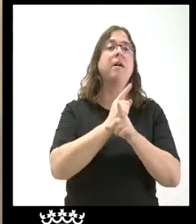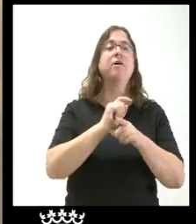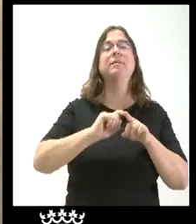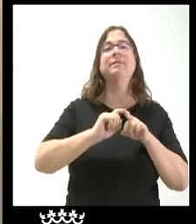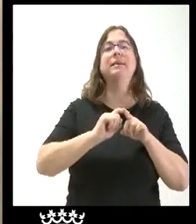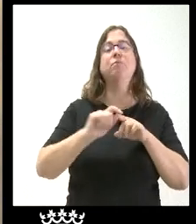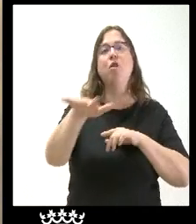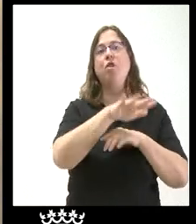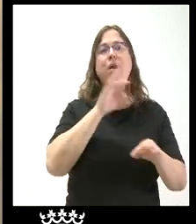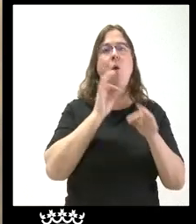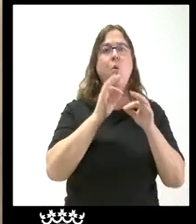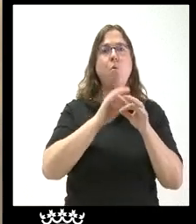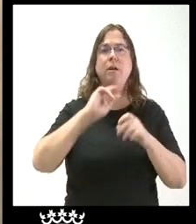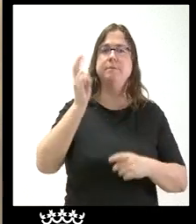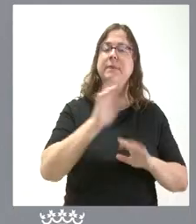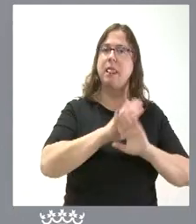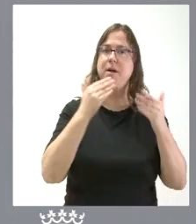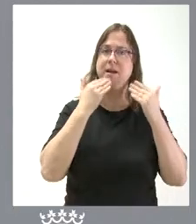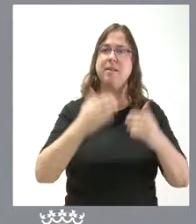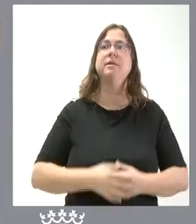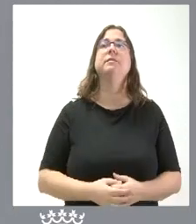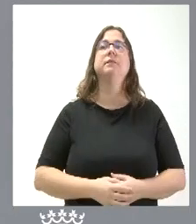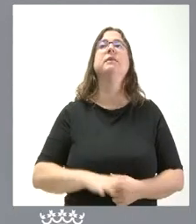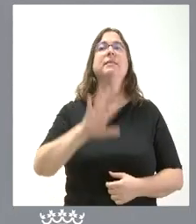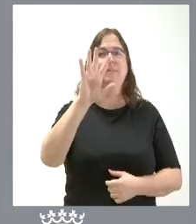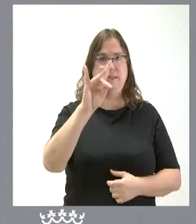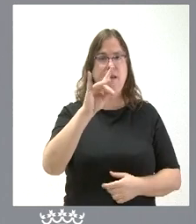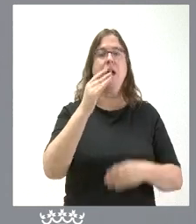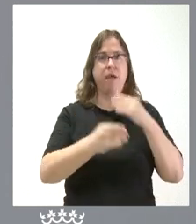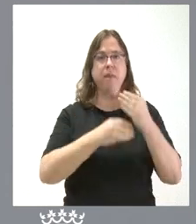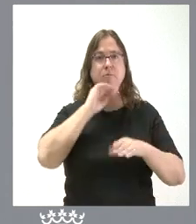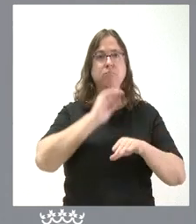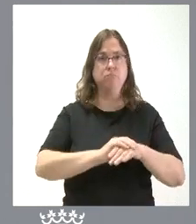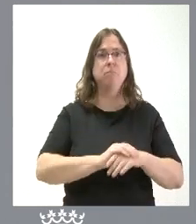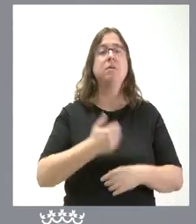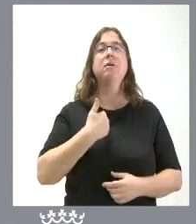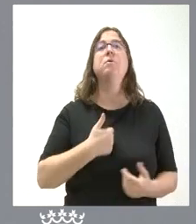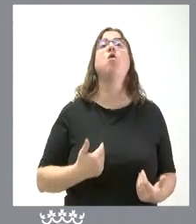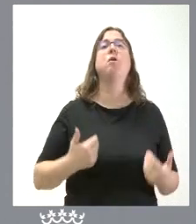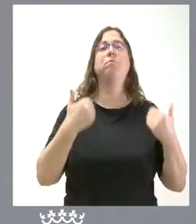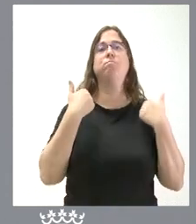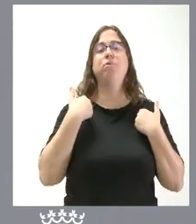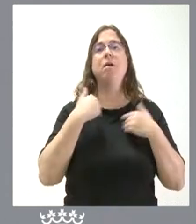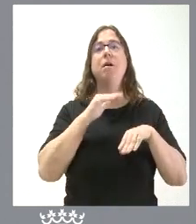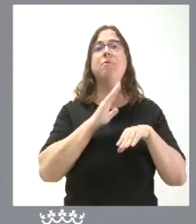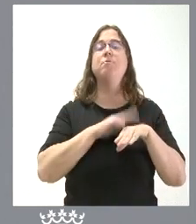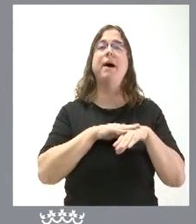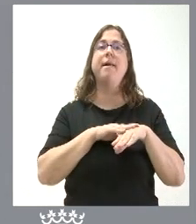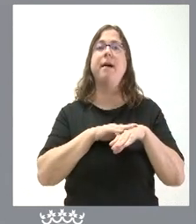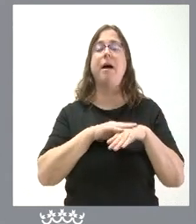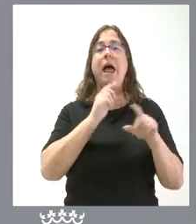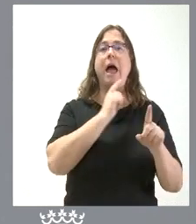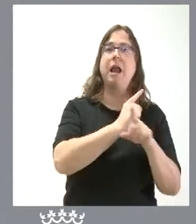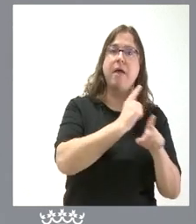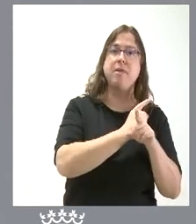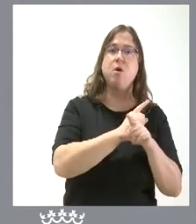de territorios nada más gracias sí naturalmente actuaremos en consecuencia en lo que nos corresponda tanto de alegaciones como en que corresponda